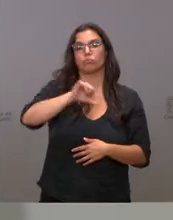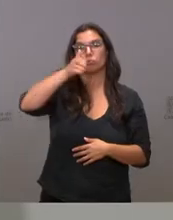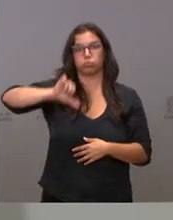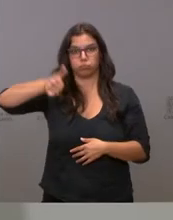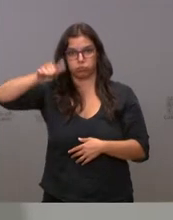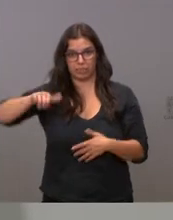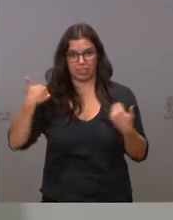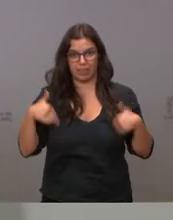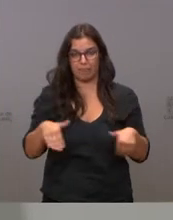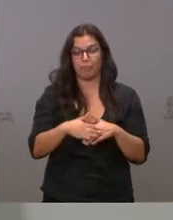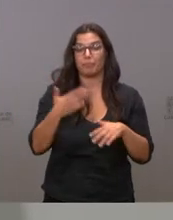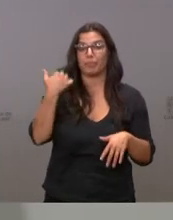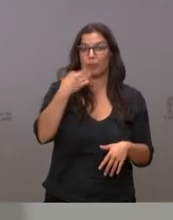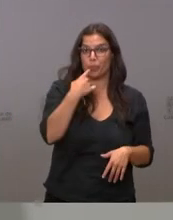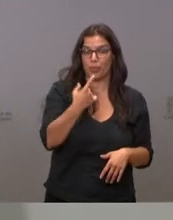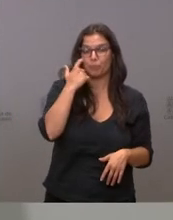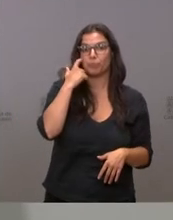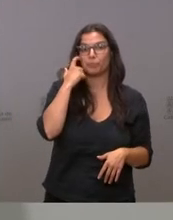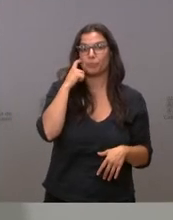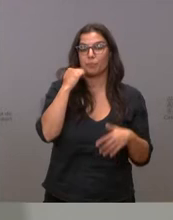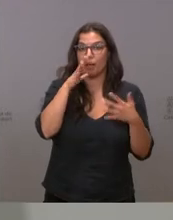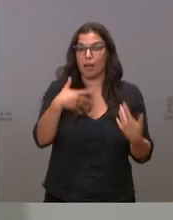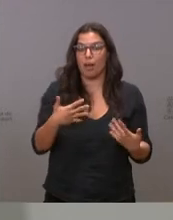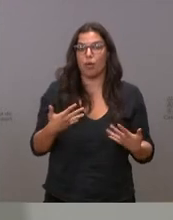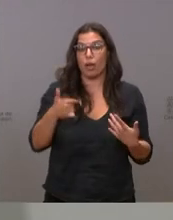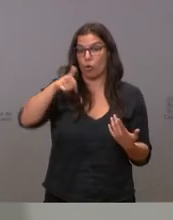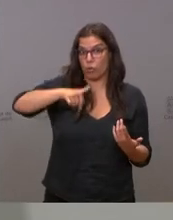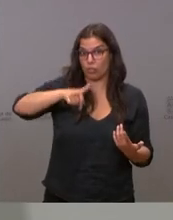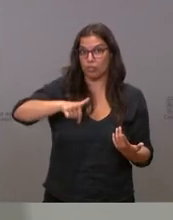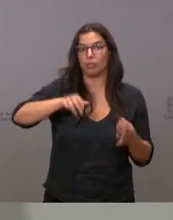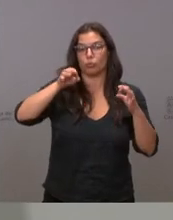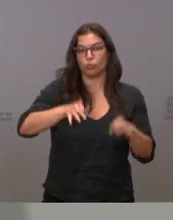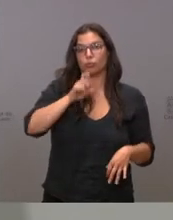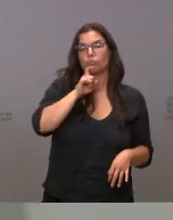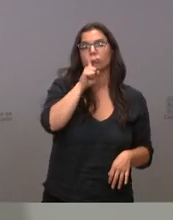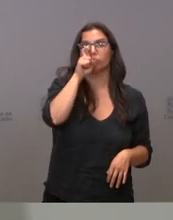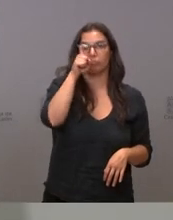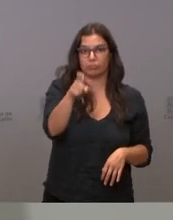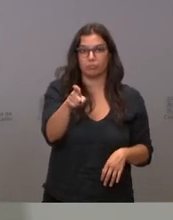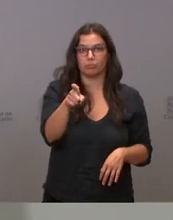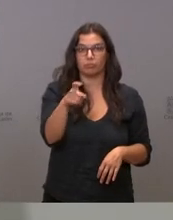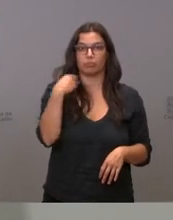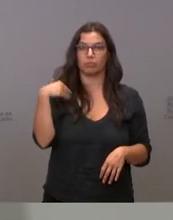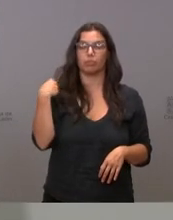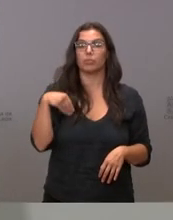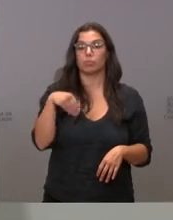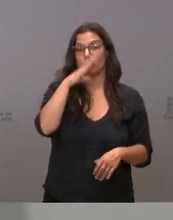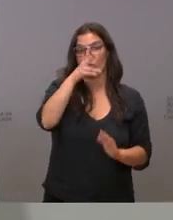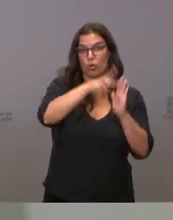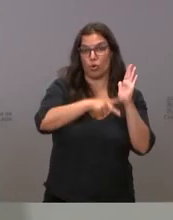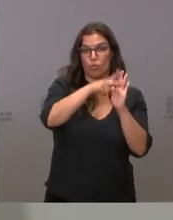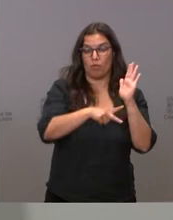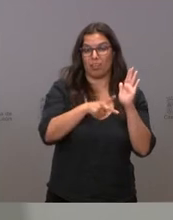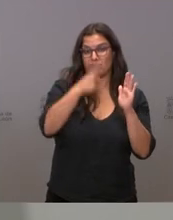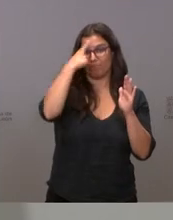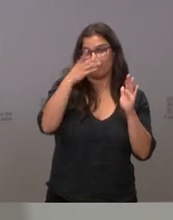He de decirles que, a día de hoy, hoy mismo se va a comunicar, en aplicación de la norma que se aprobó, saben